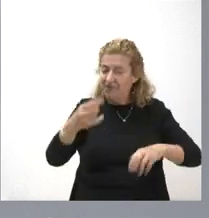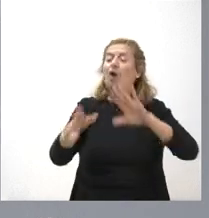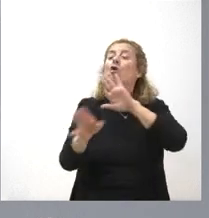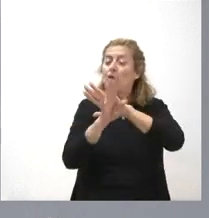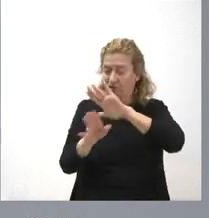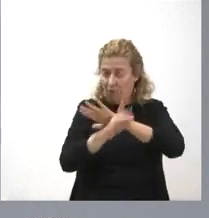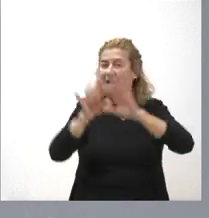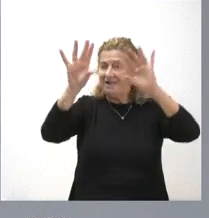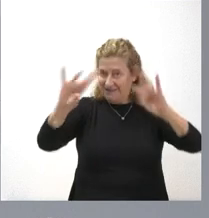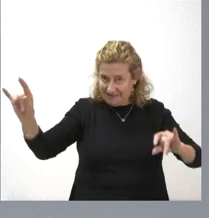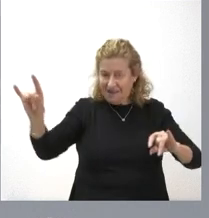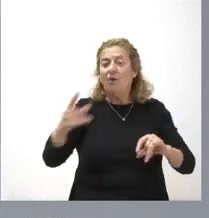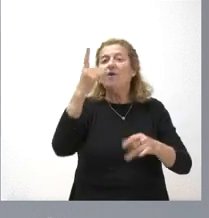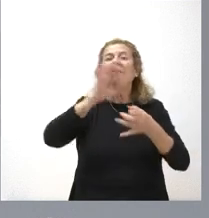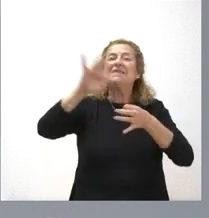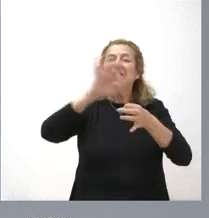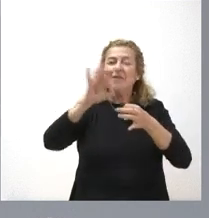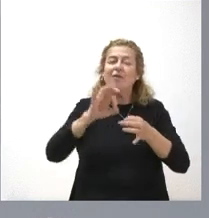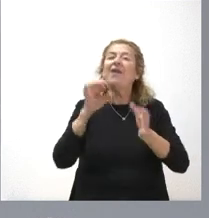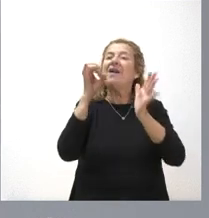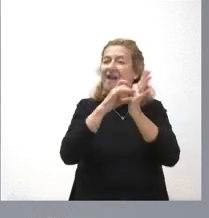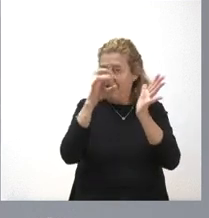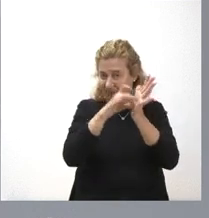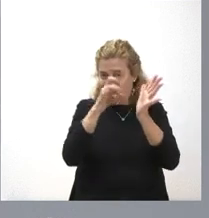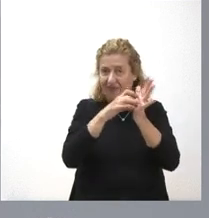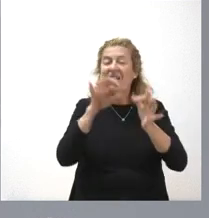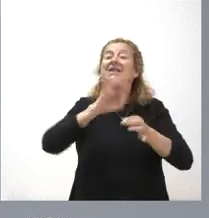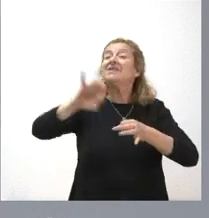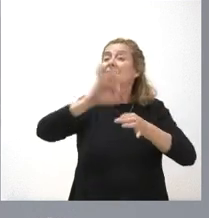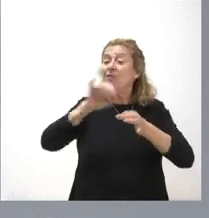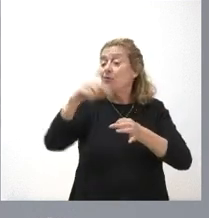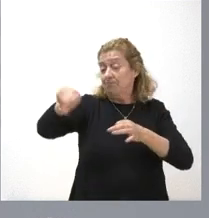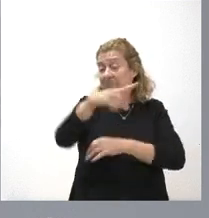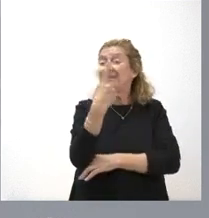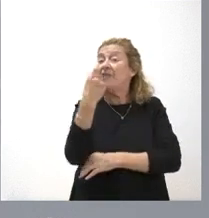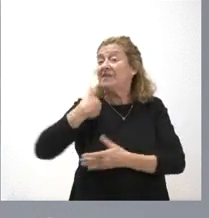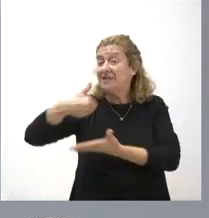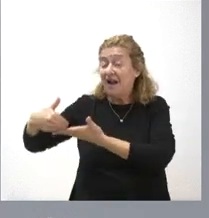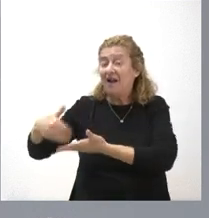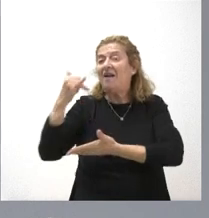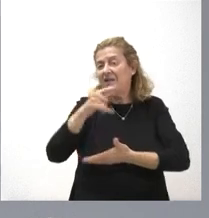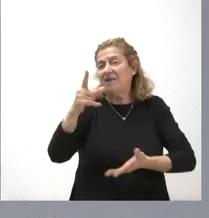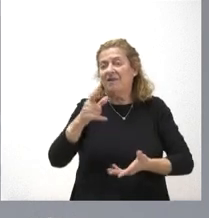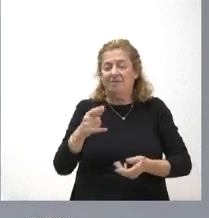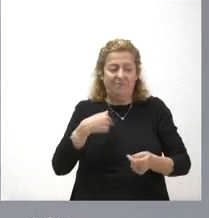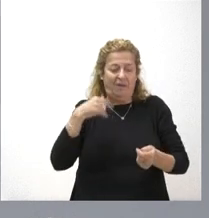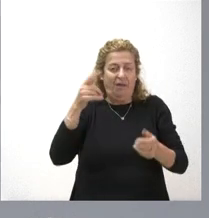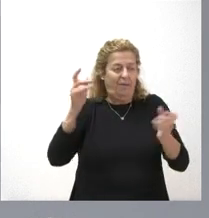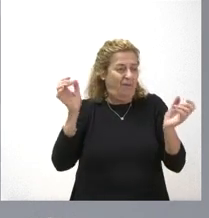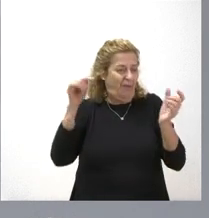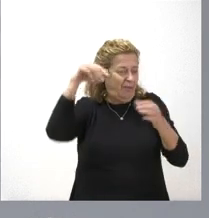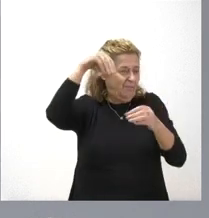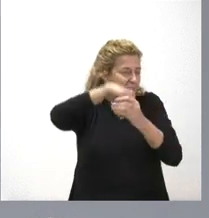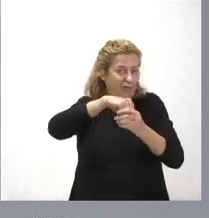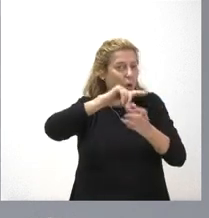seguir recibiendo, un servicio de calidad, el servicio que necesiten y que les corresponde dentro de lo que es